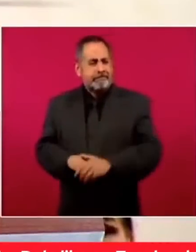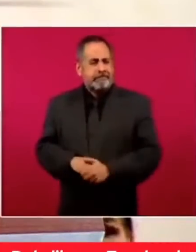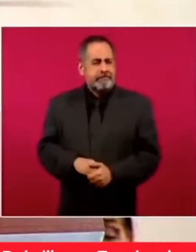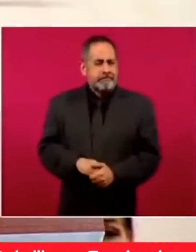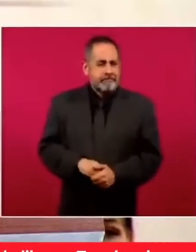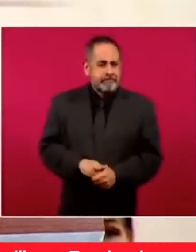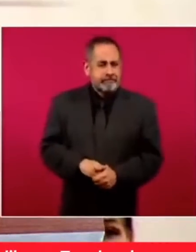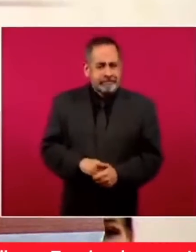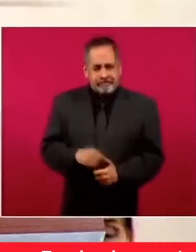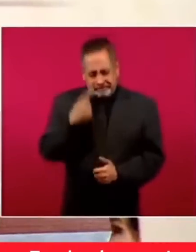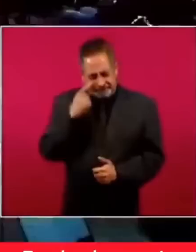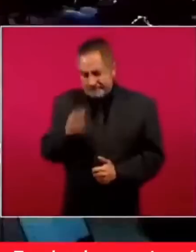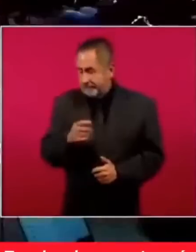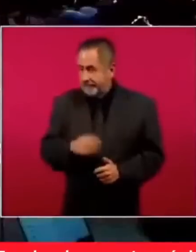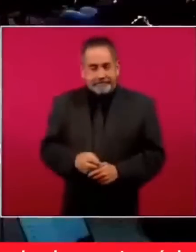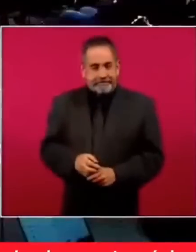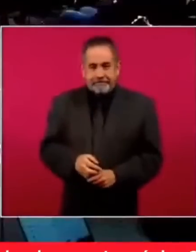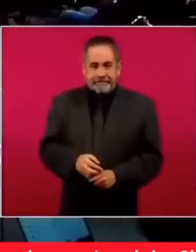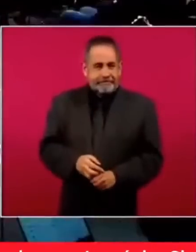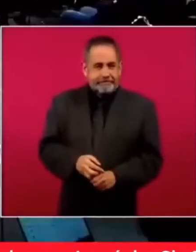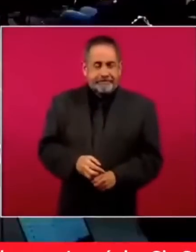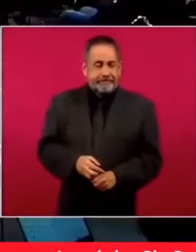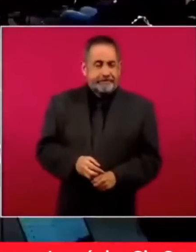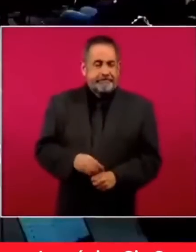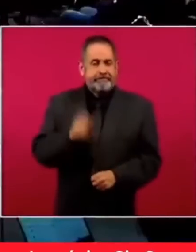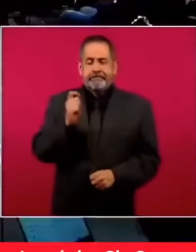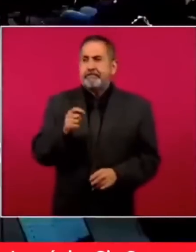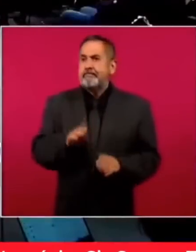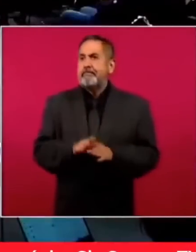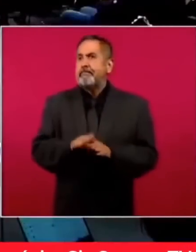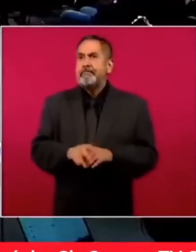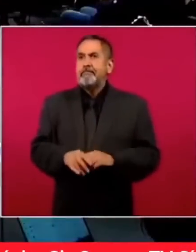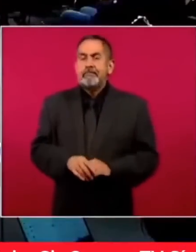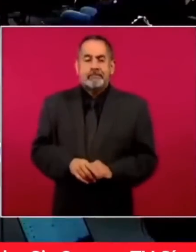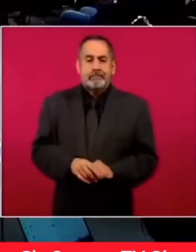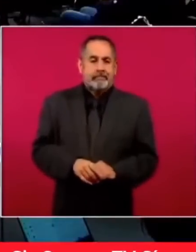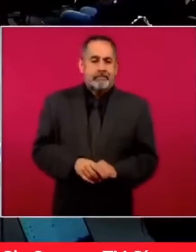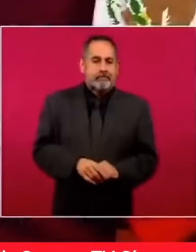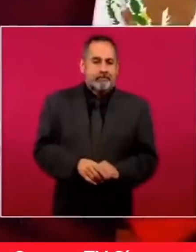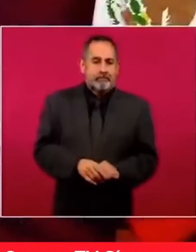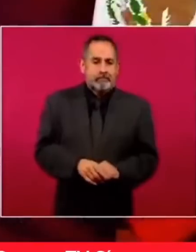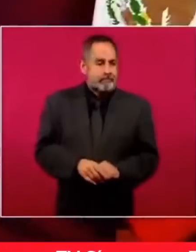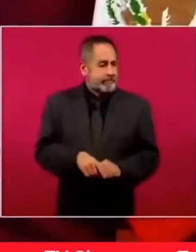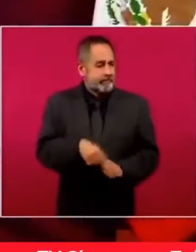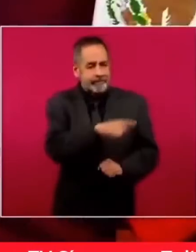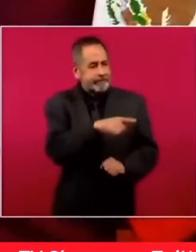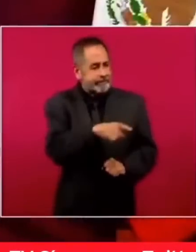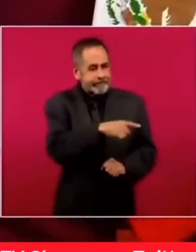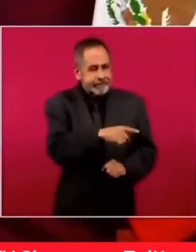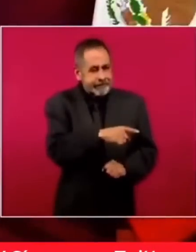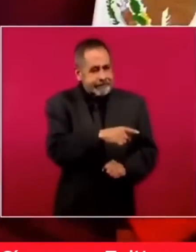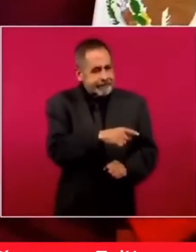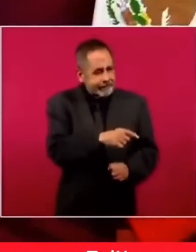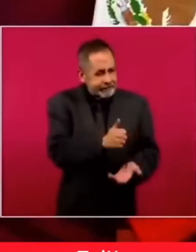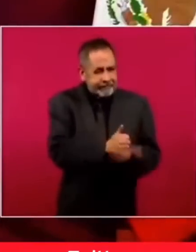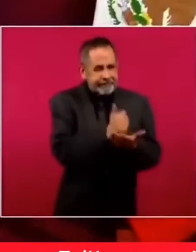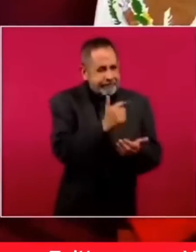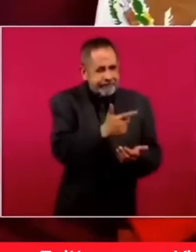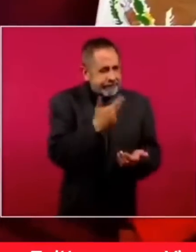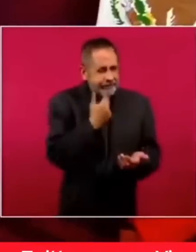para que vean cómo no, no, este, no se ayudan, o sea,